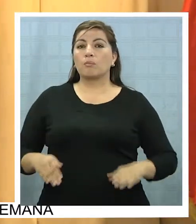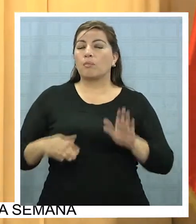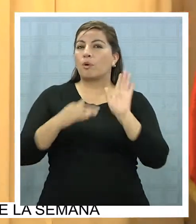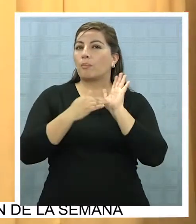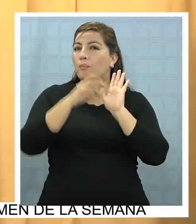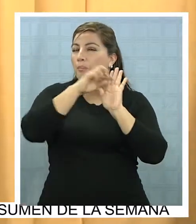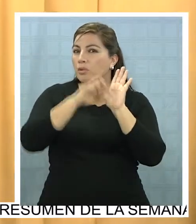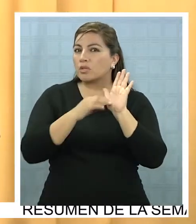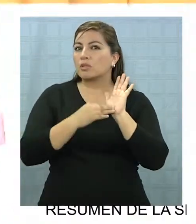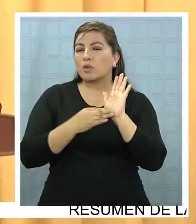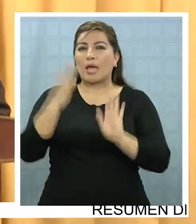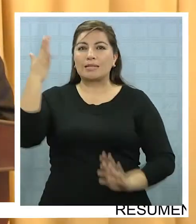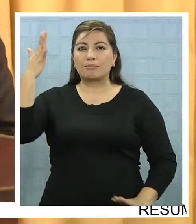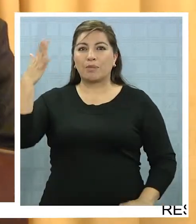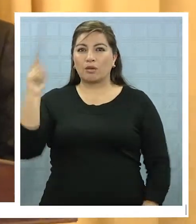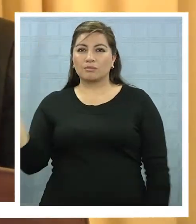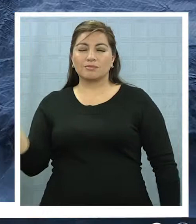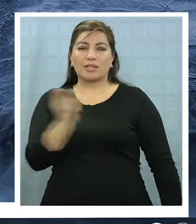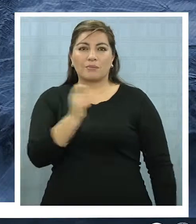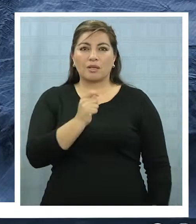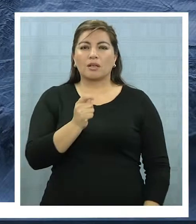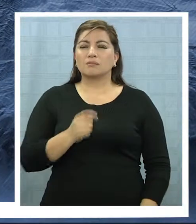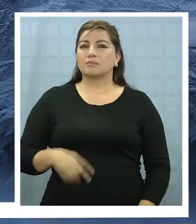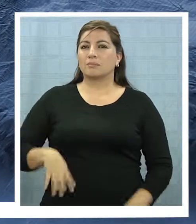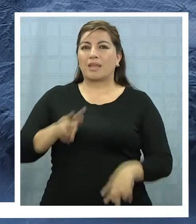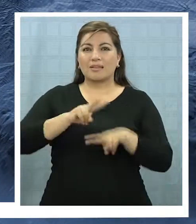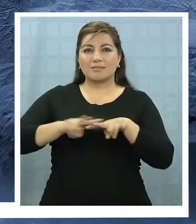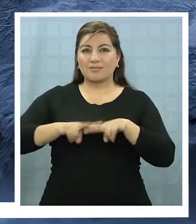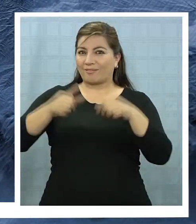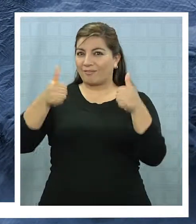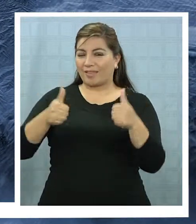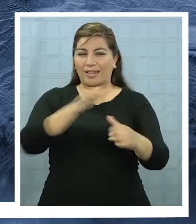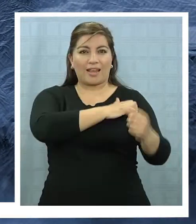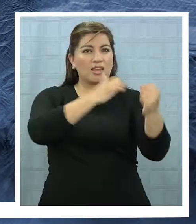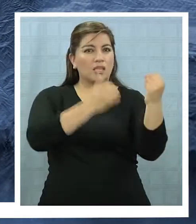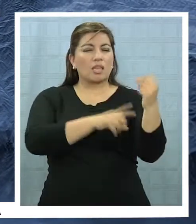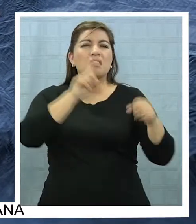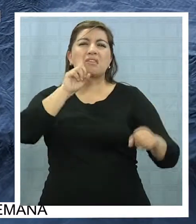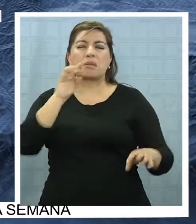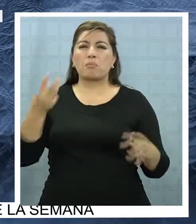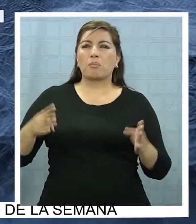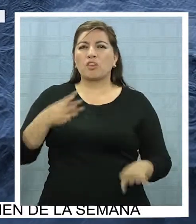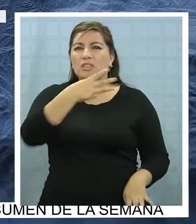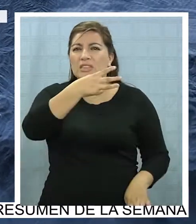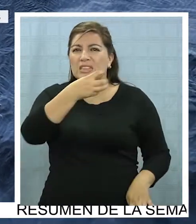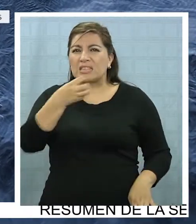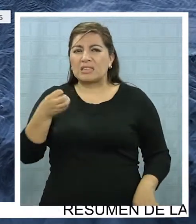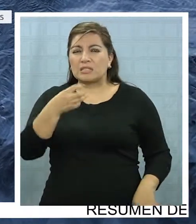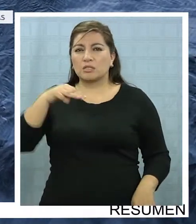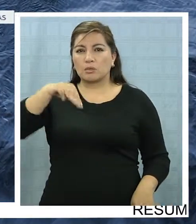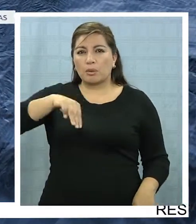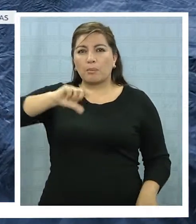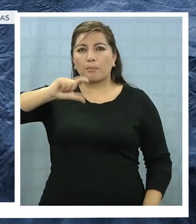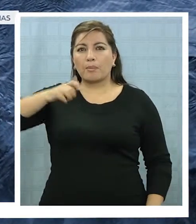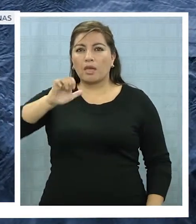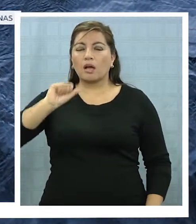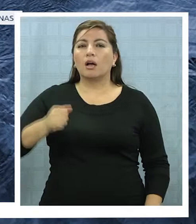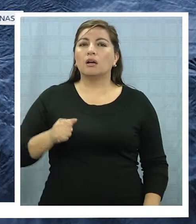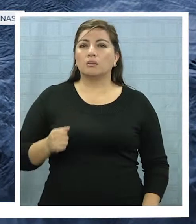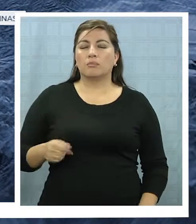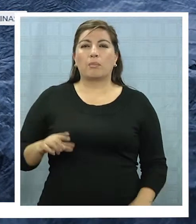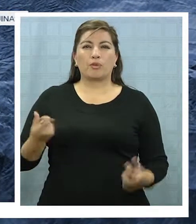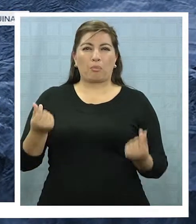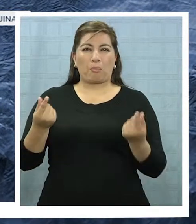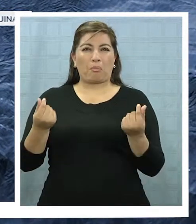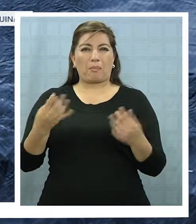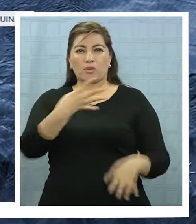Tarapacá de la empresa Valhalla Energía, que tendrá una capacidad de 300 megas con una inversión cercana a